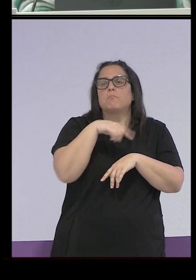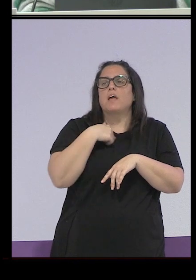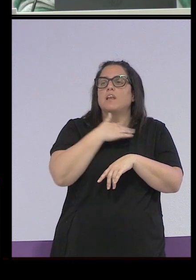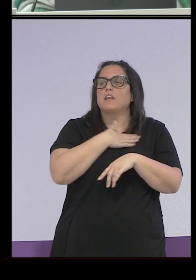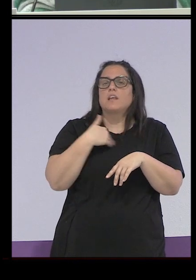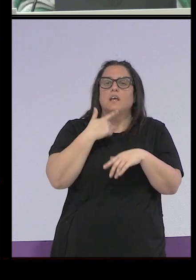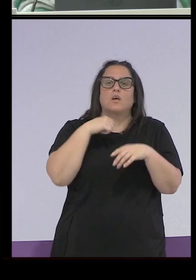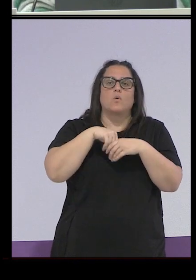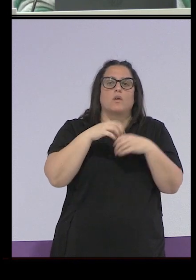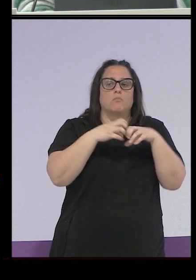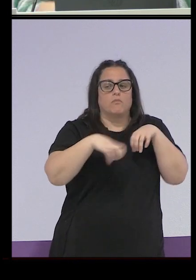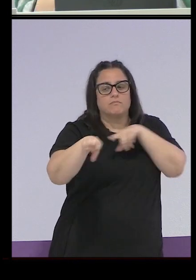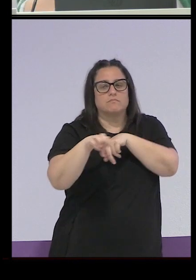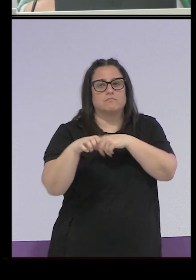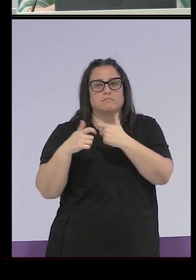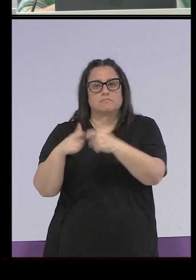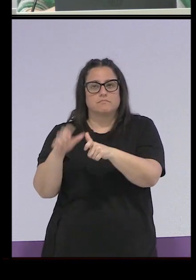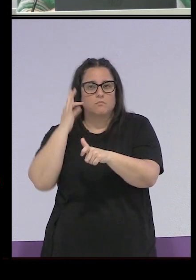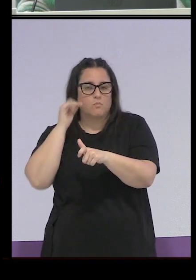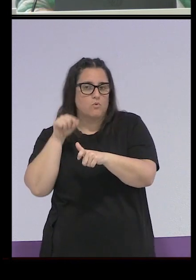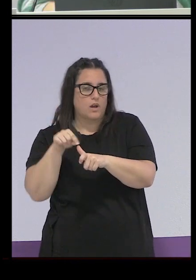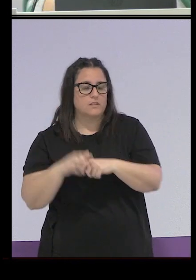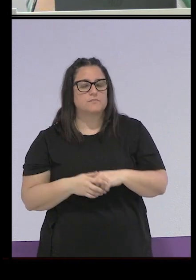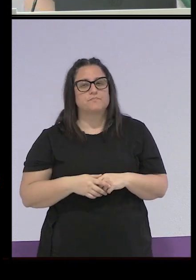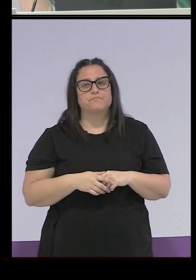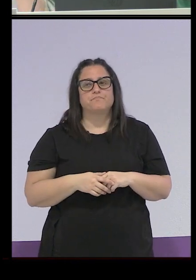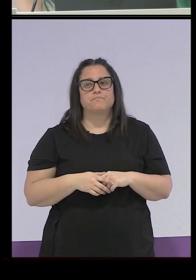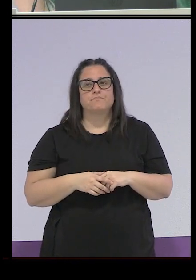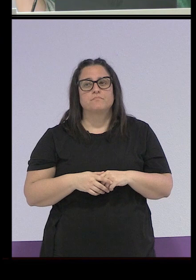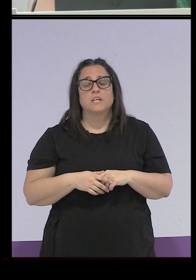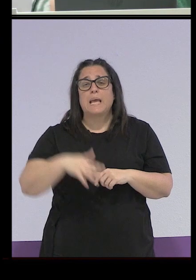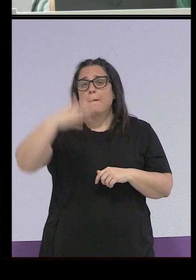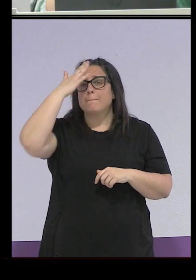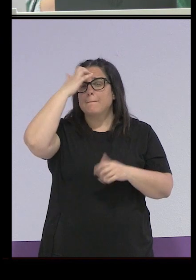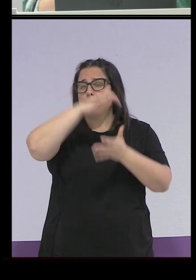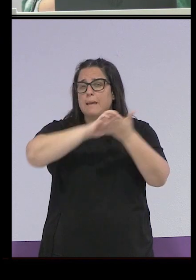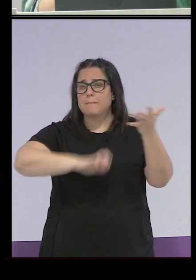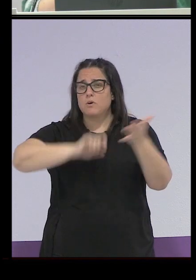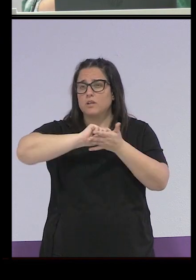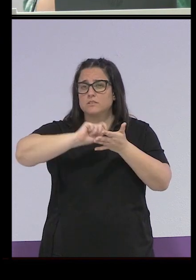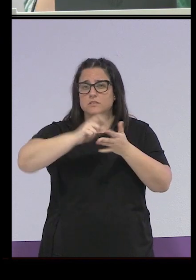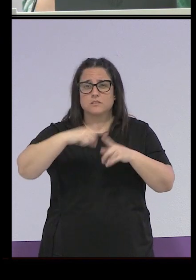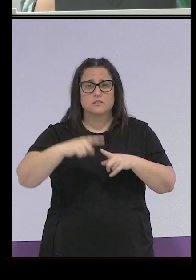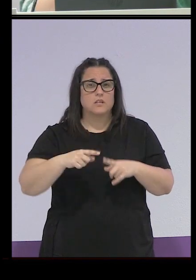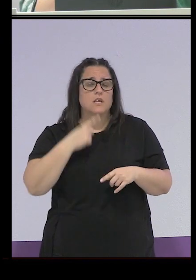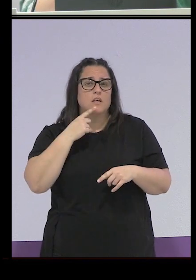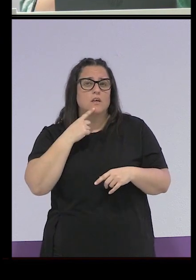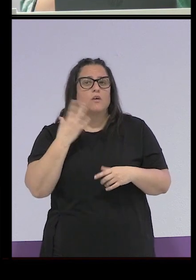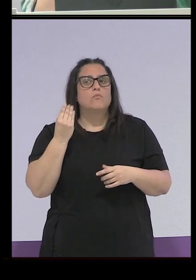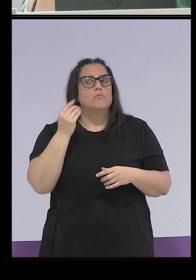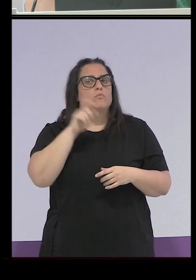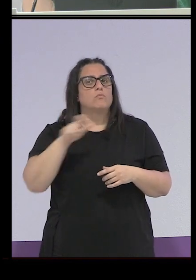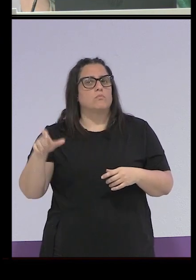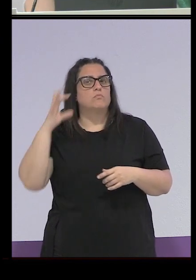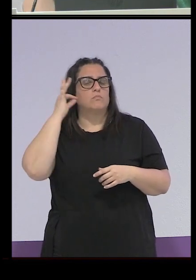una rama de mujeres. Han presumido siempre mucho, ¿no?, sobre todo en las memorias que han escrito luego muchas de las principales dirigentes de la